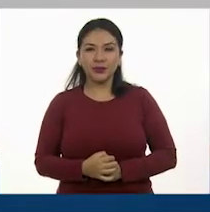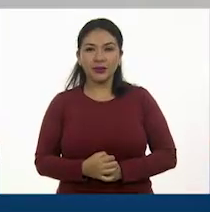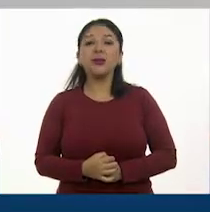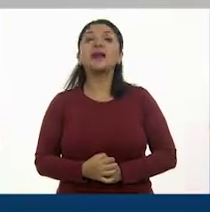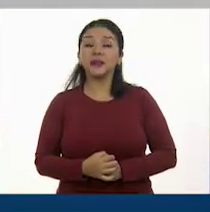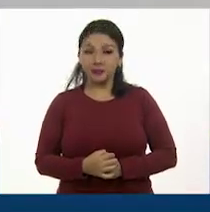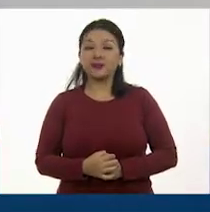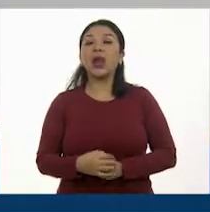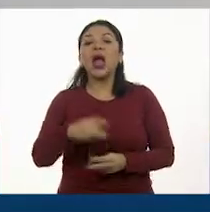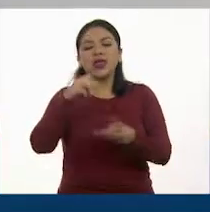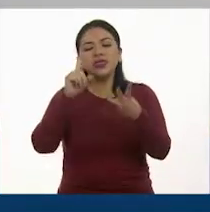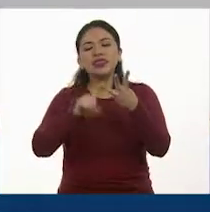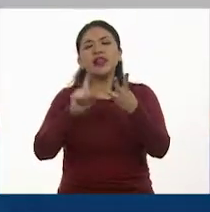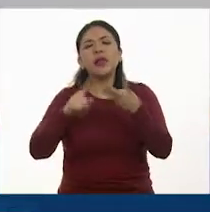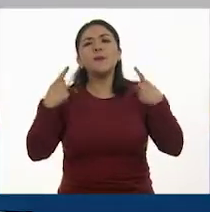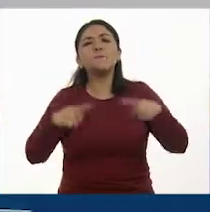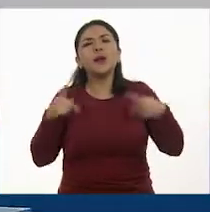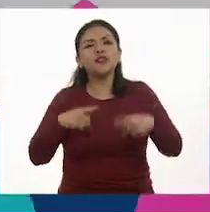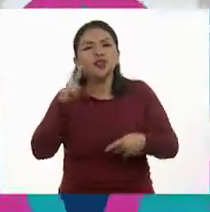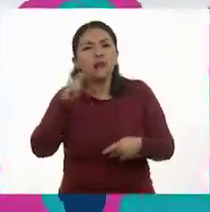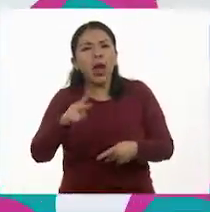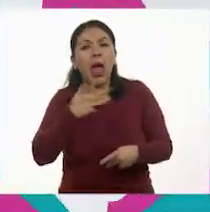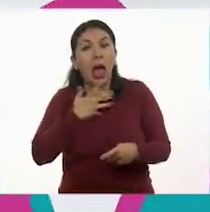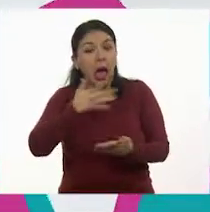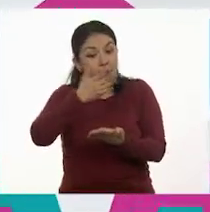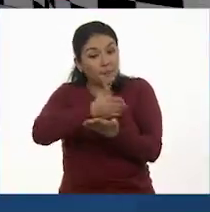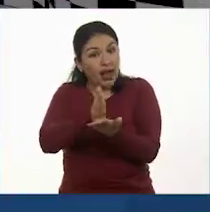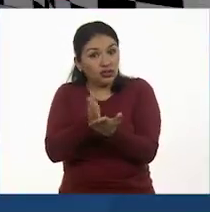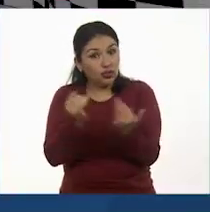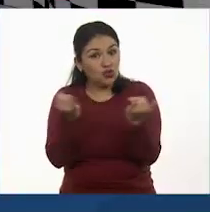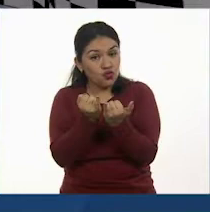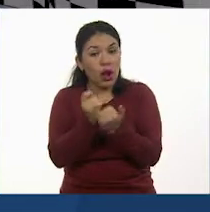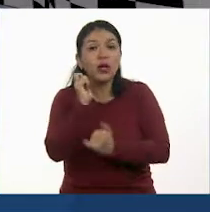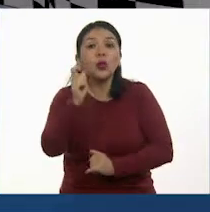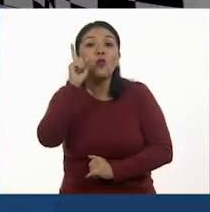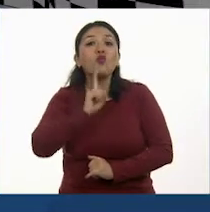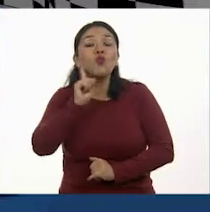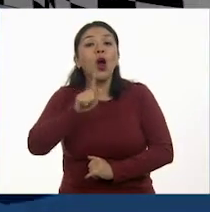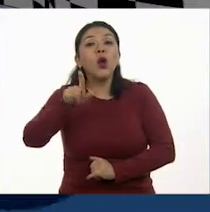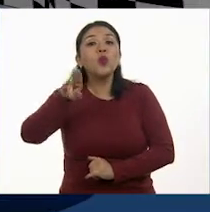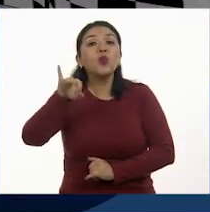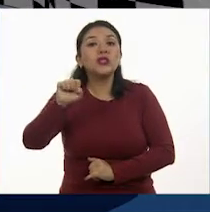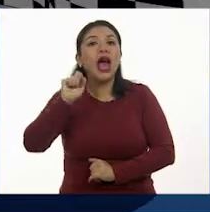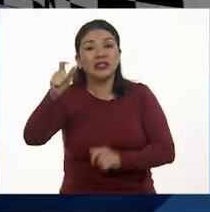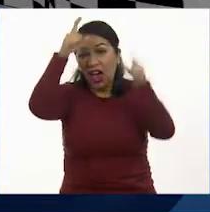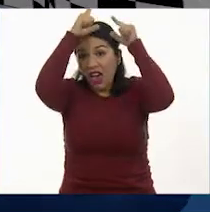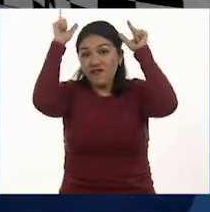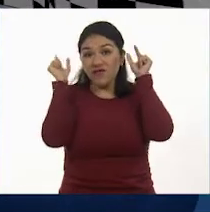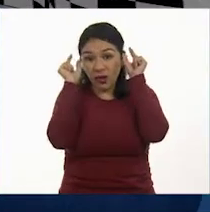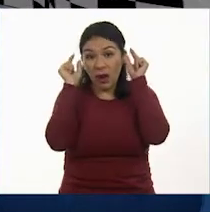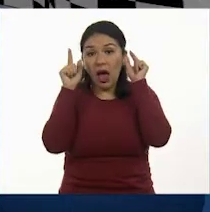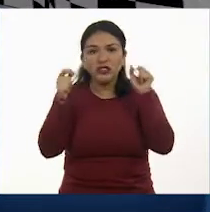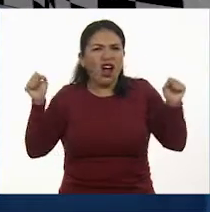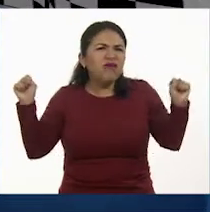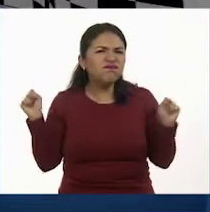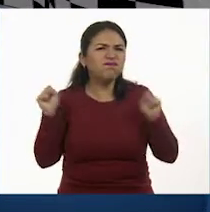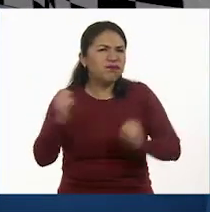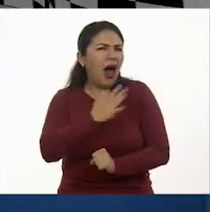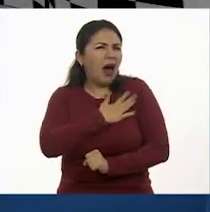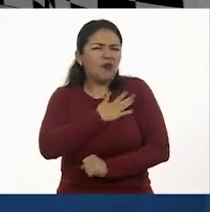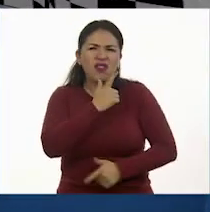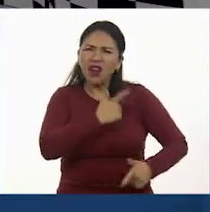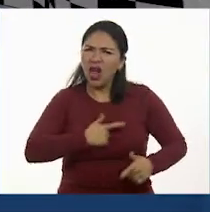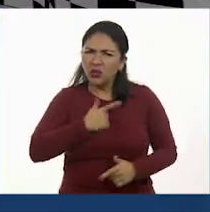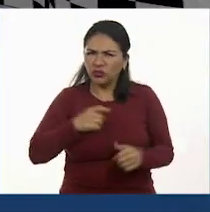El tercer participante que tiene su recorrido en fracciones... es Luisa, enfermera del Centro de Salud y Atleta de Corazón.